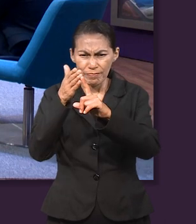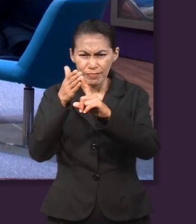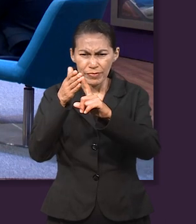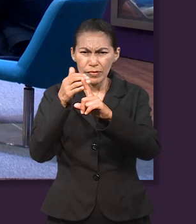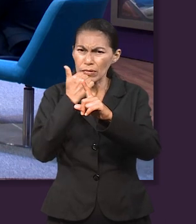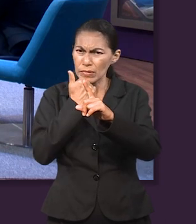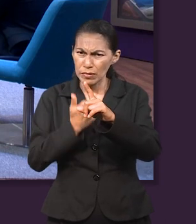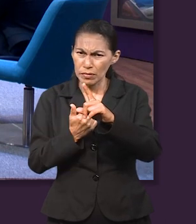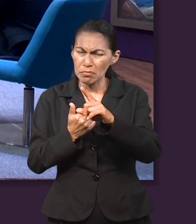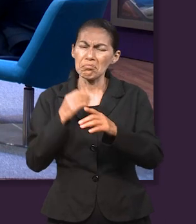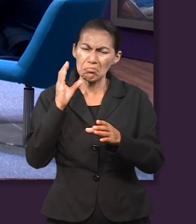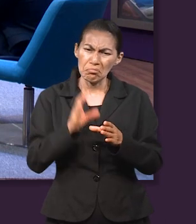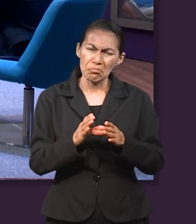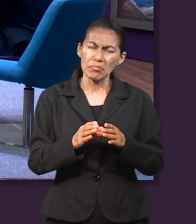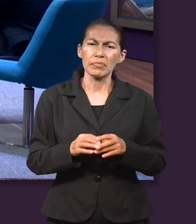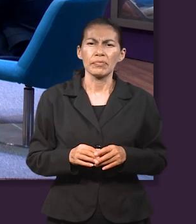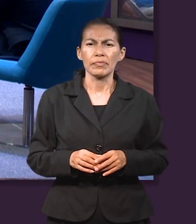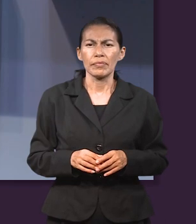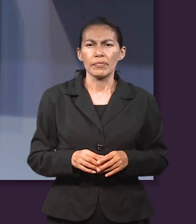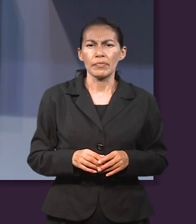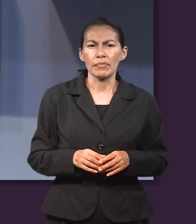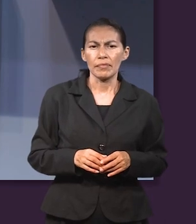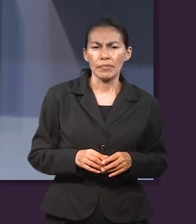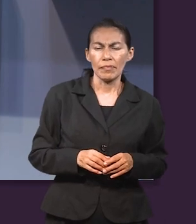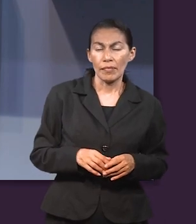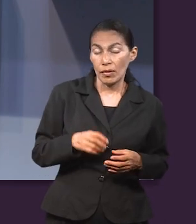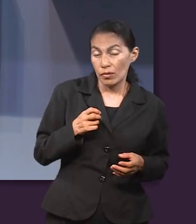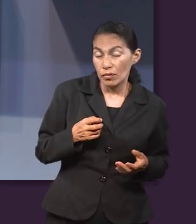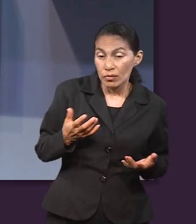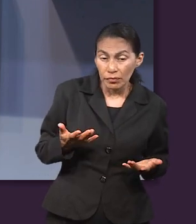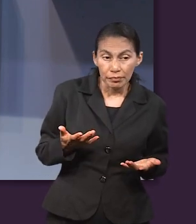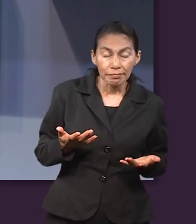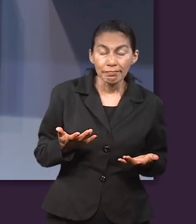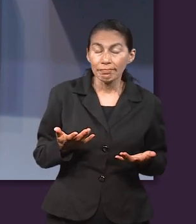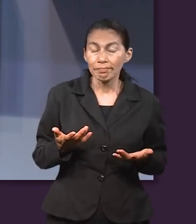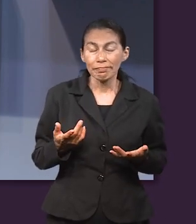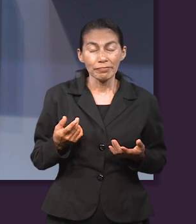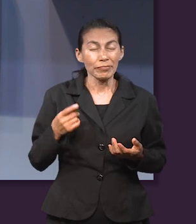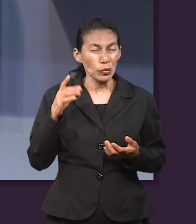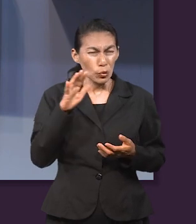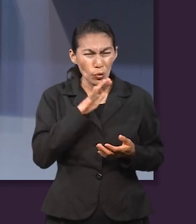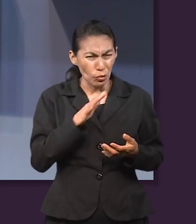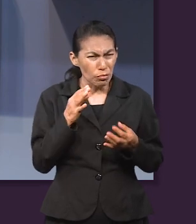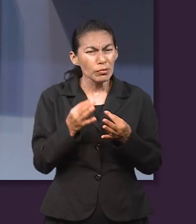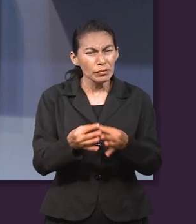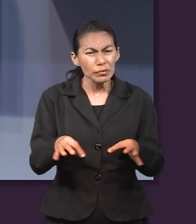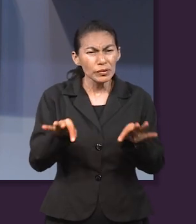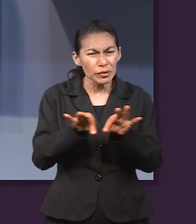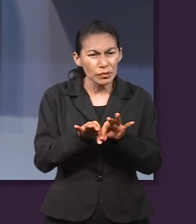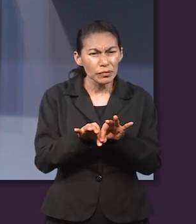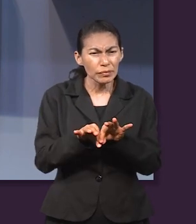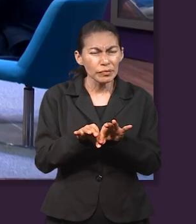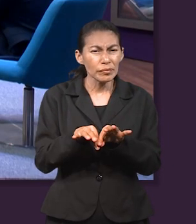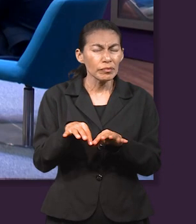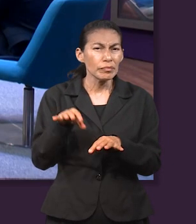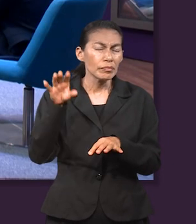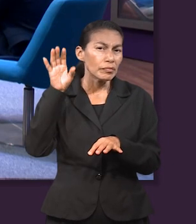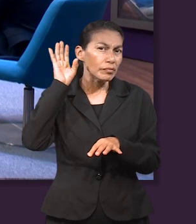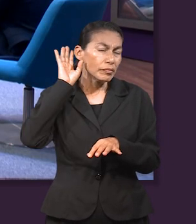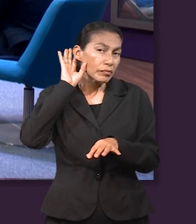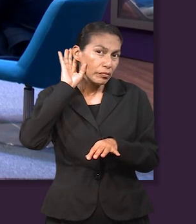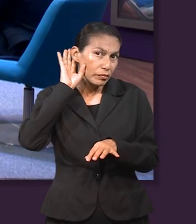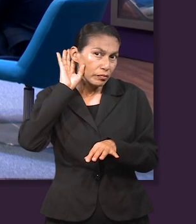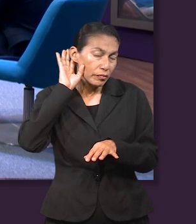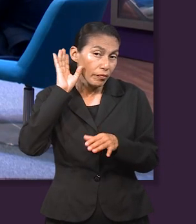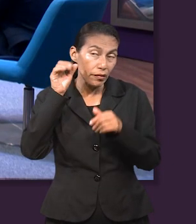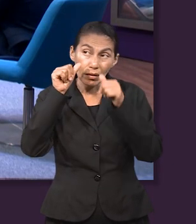que finalmente Dios estaba cumpliendo un propósito en su vida, en la vida de su